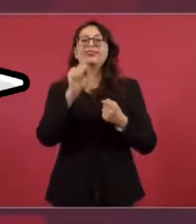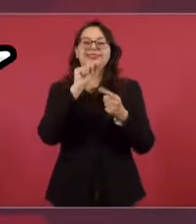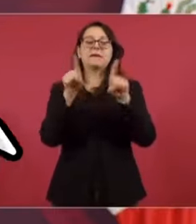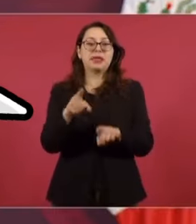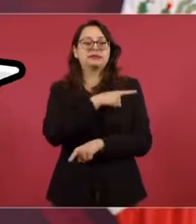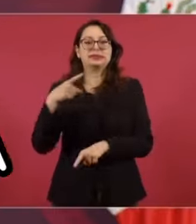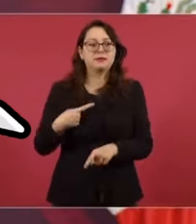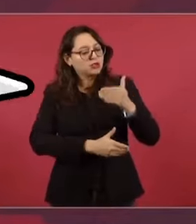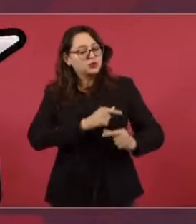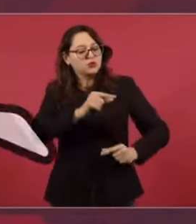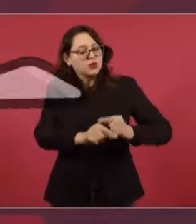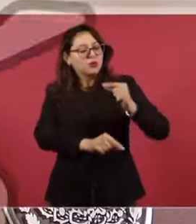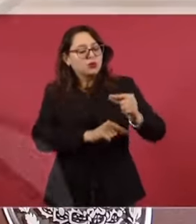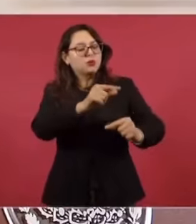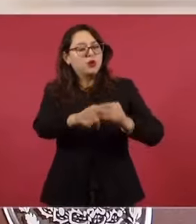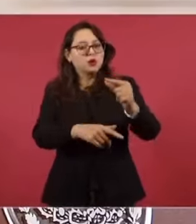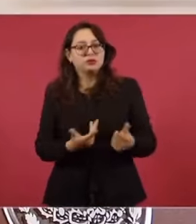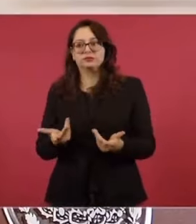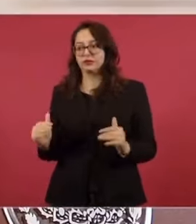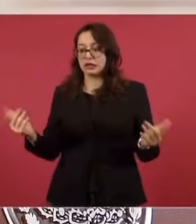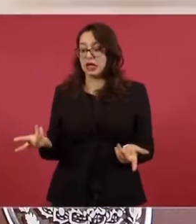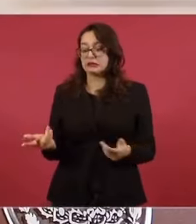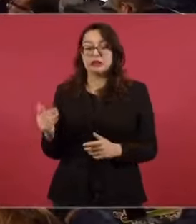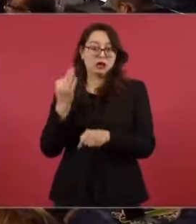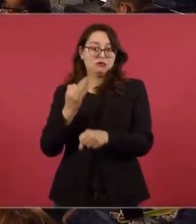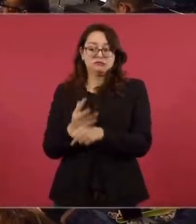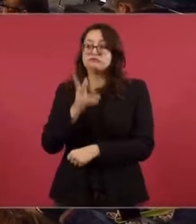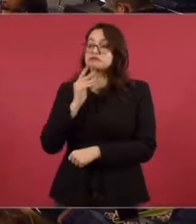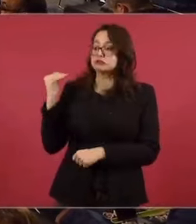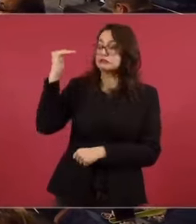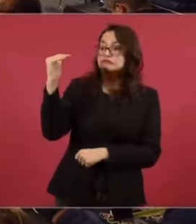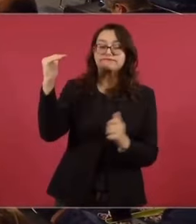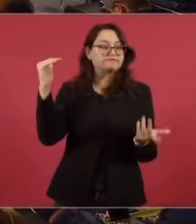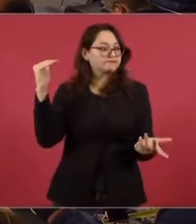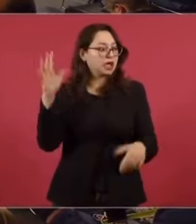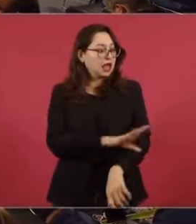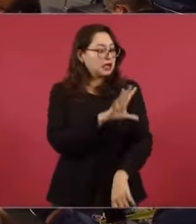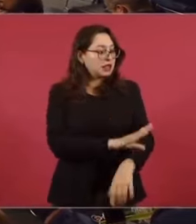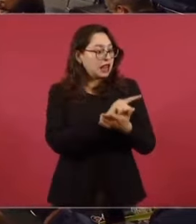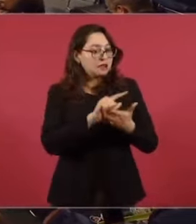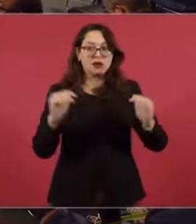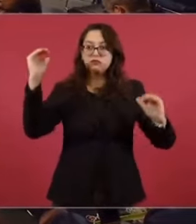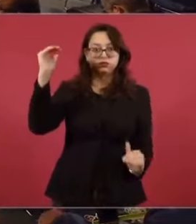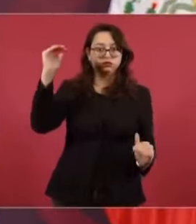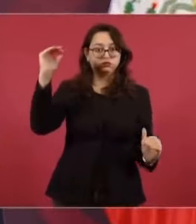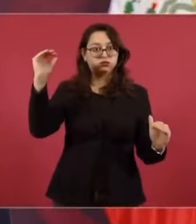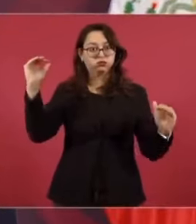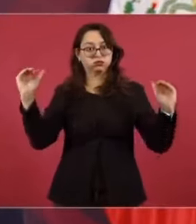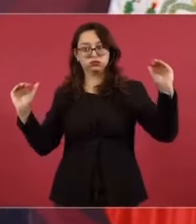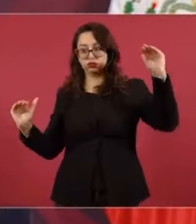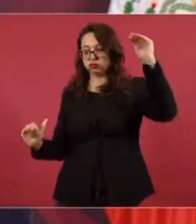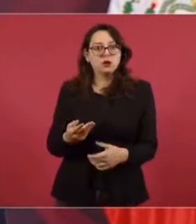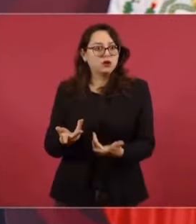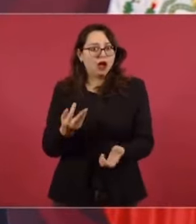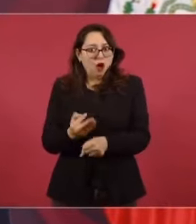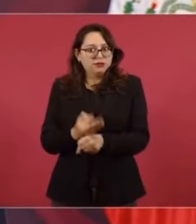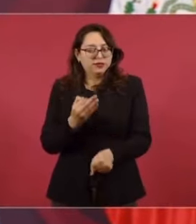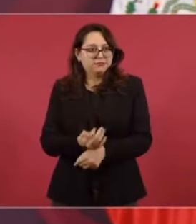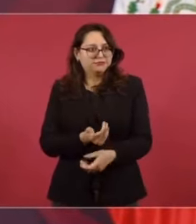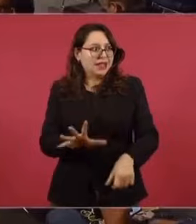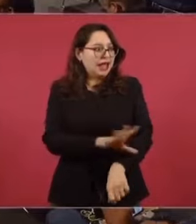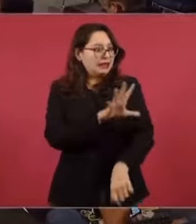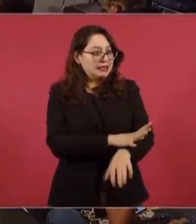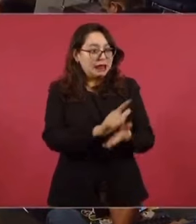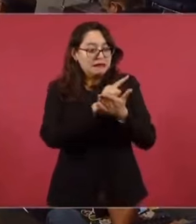proceso, pero va a llevar tiempo. Cuando menos nosotros tenemos garantizado petróleo hasta el momento de la transición energética. Y eso